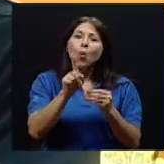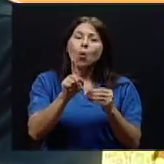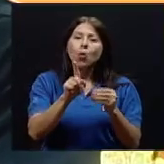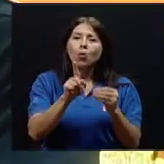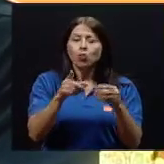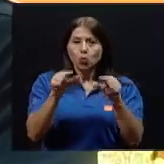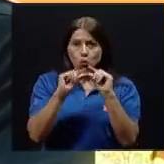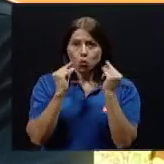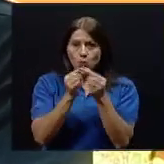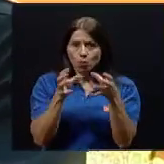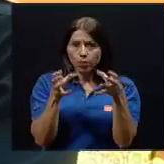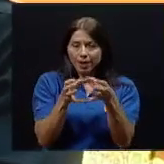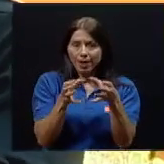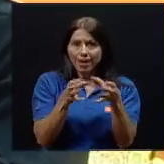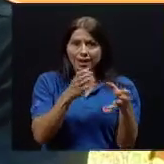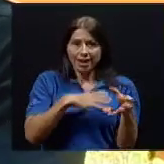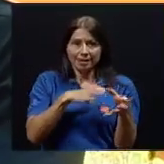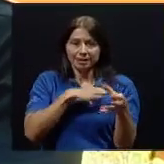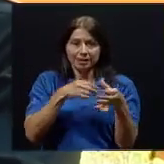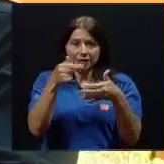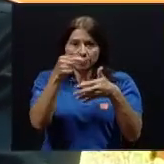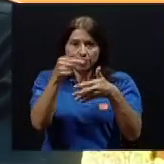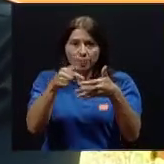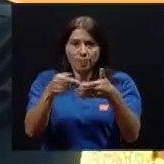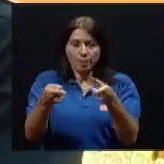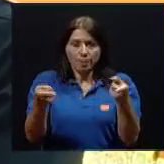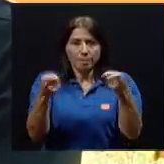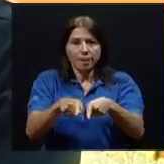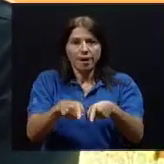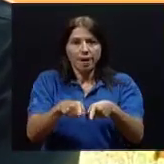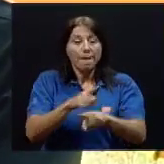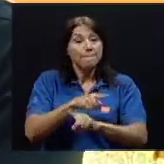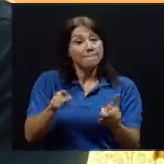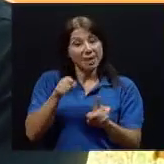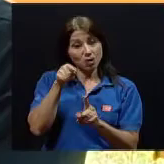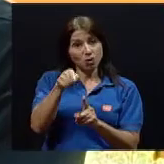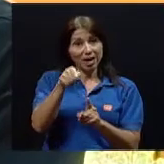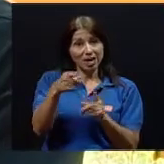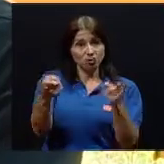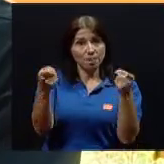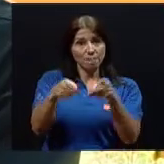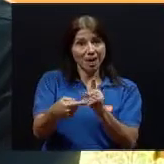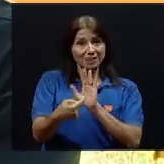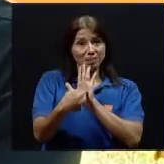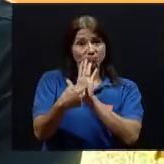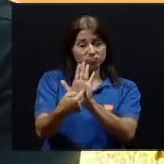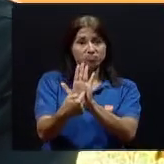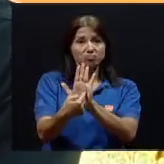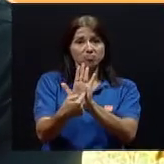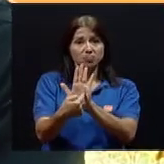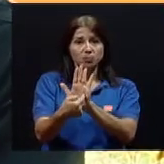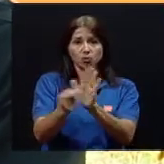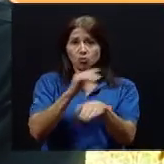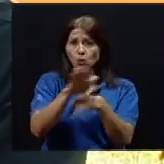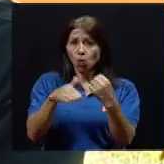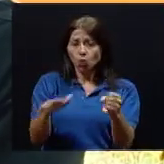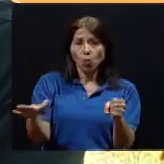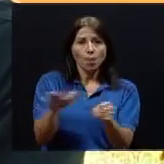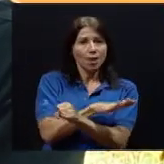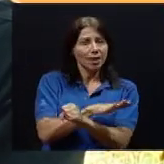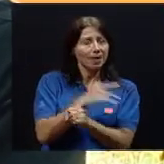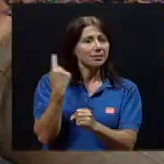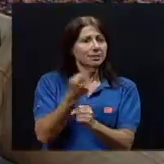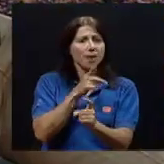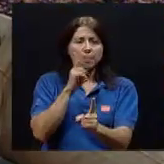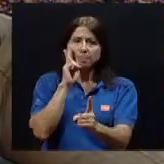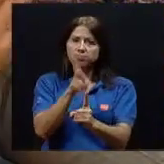puede tener diferentes orígenes, pero que su cuadro, en general, su presentación global, va a ser la misma o similar.